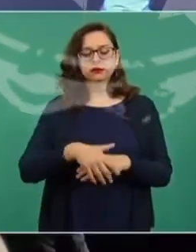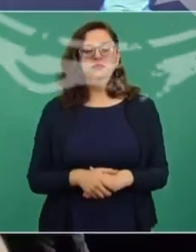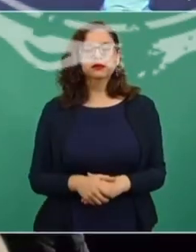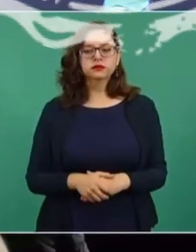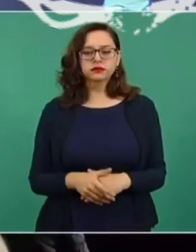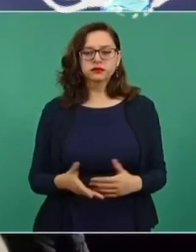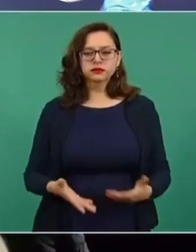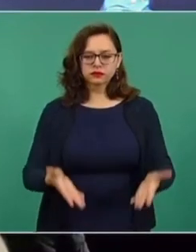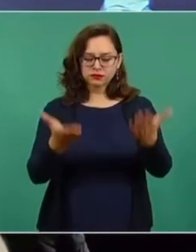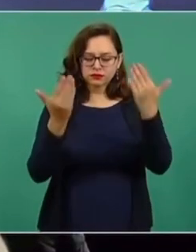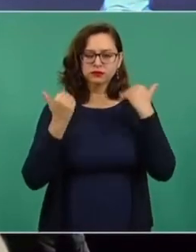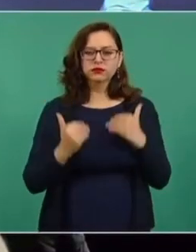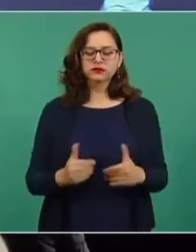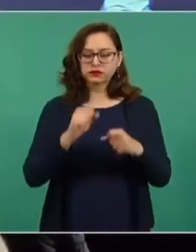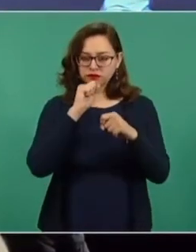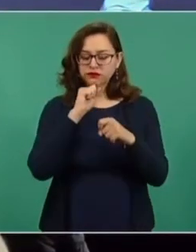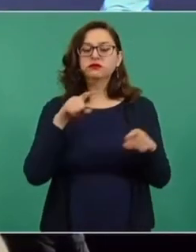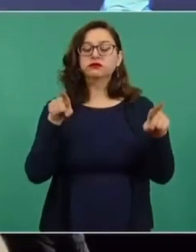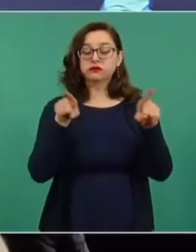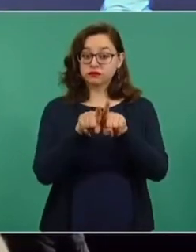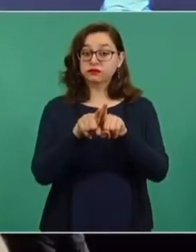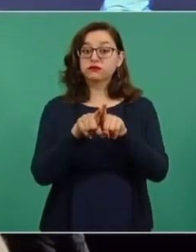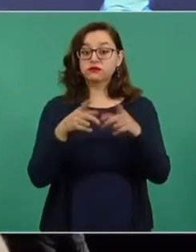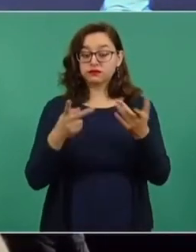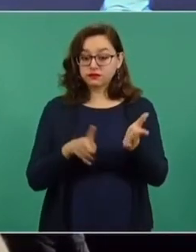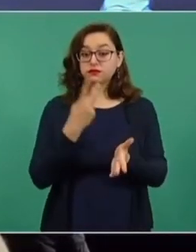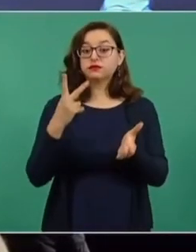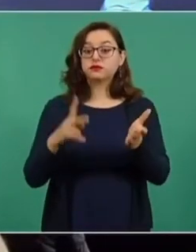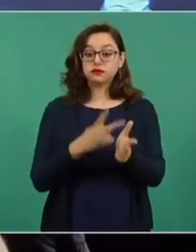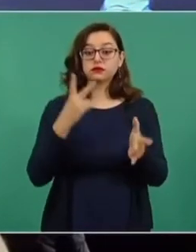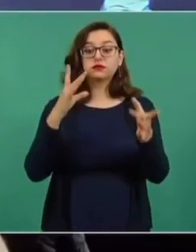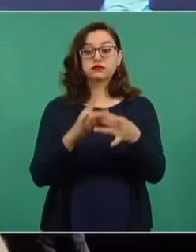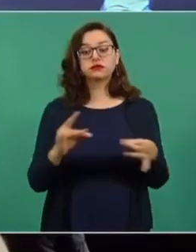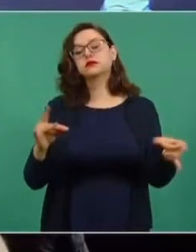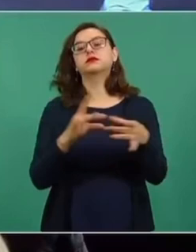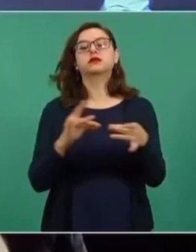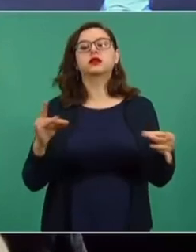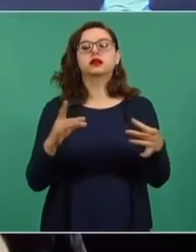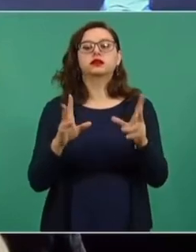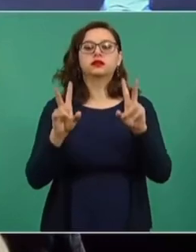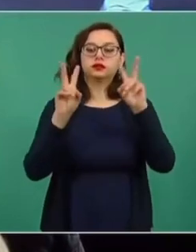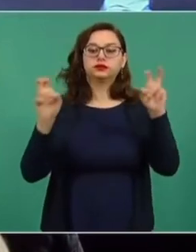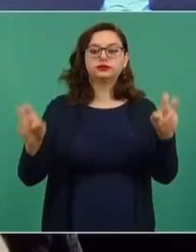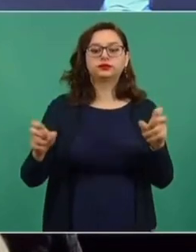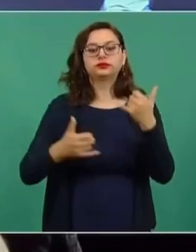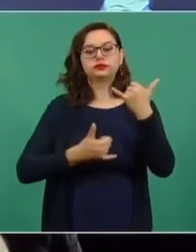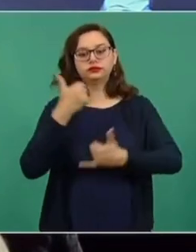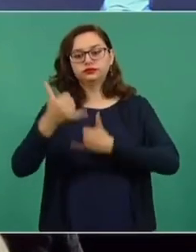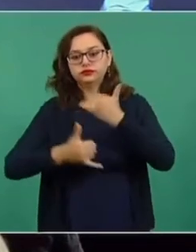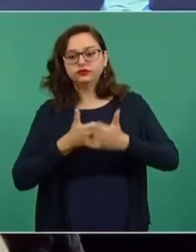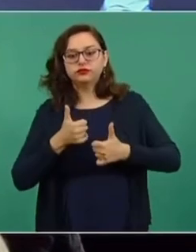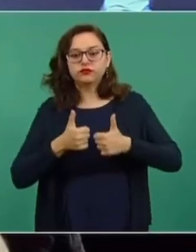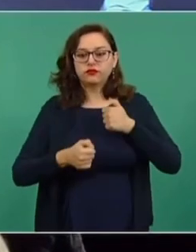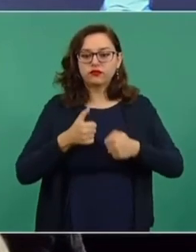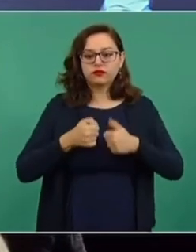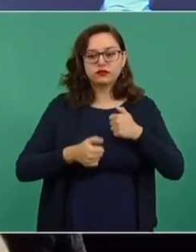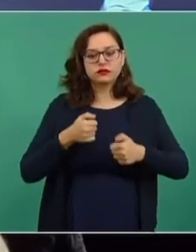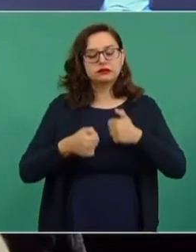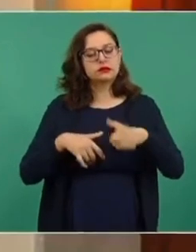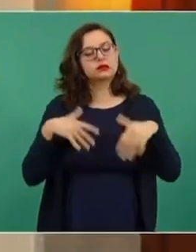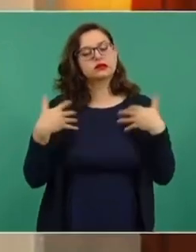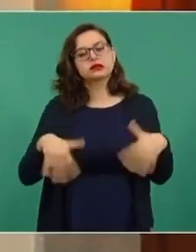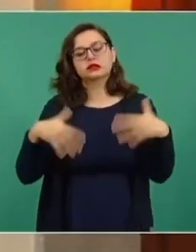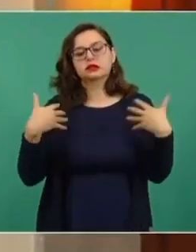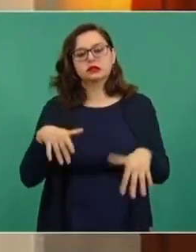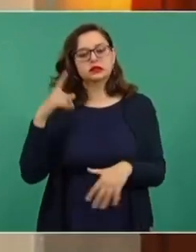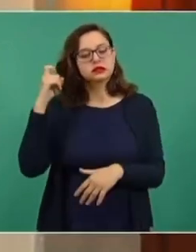Aquí es un caso también que ya hemos comentado en el caso de los videojuegos, es un caso desafortunado, aquí una